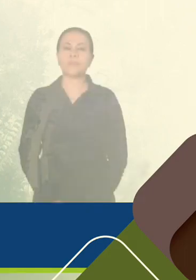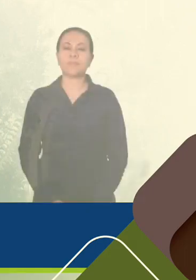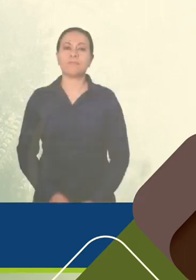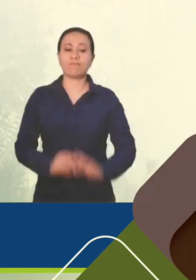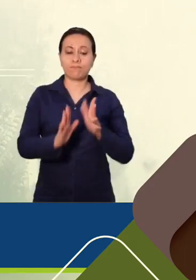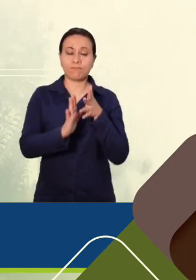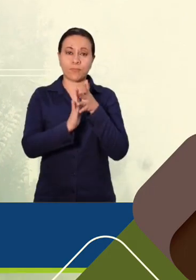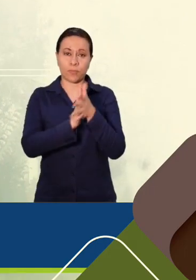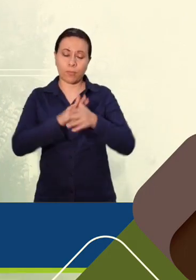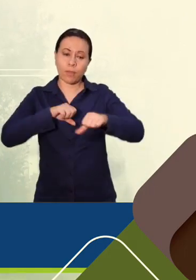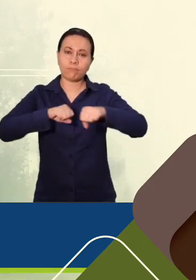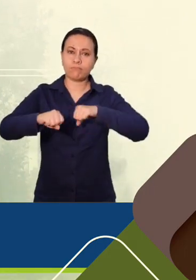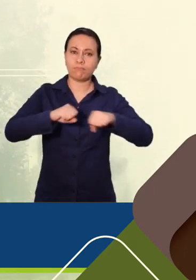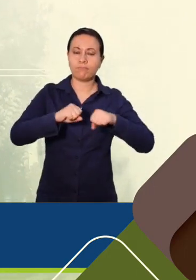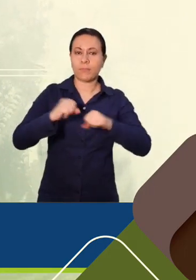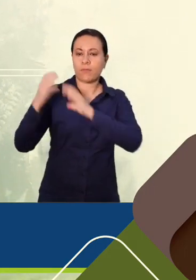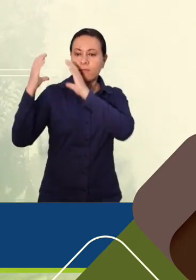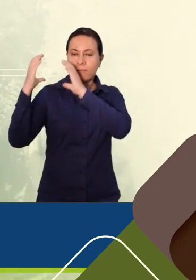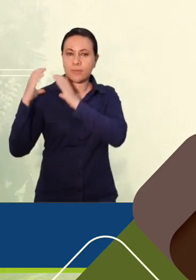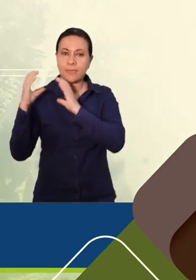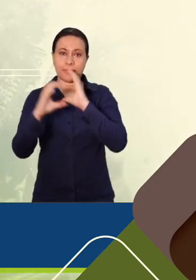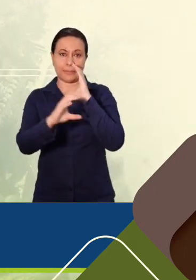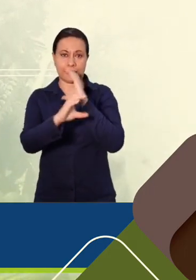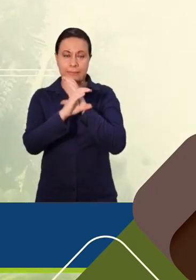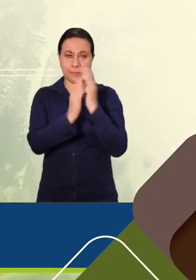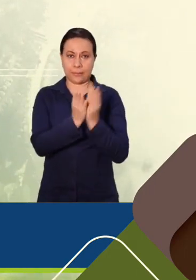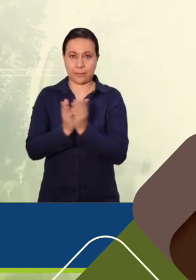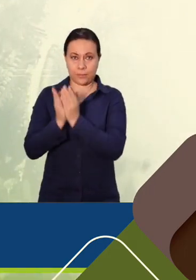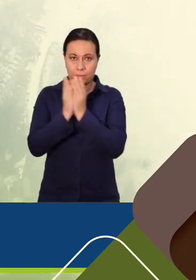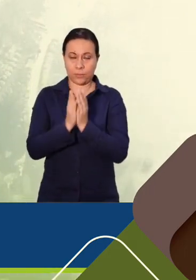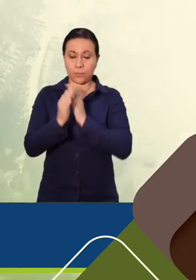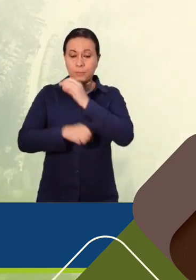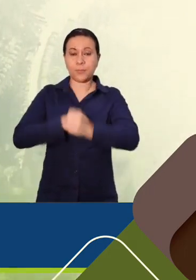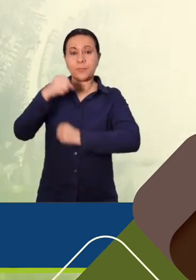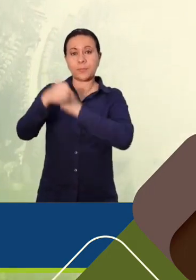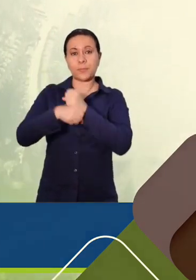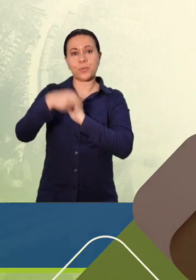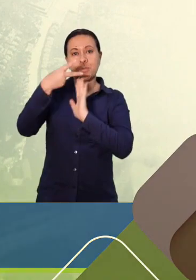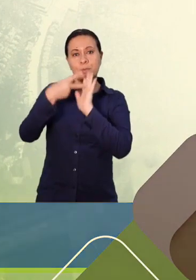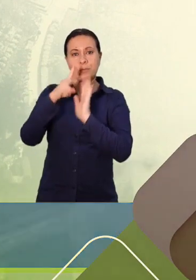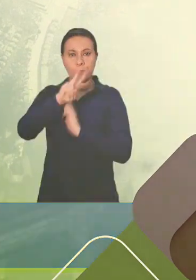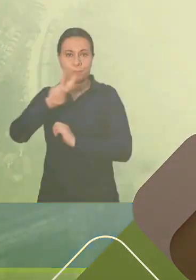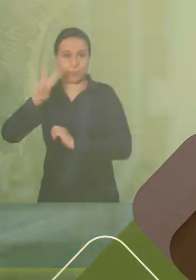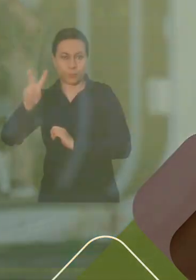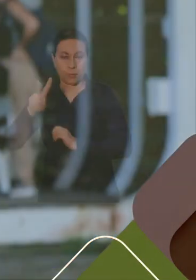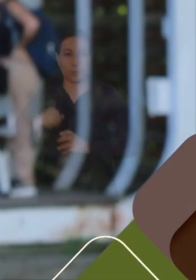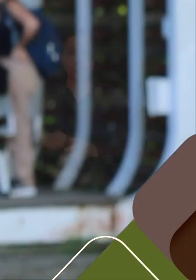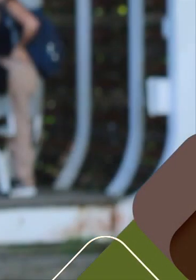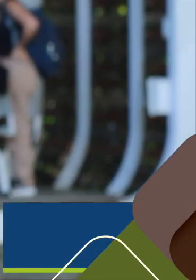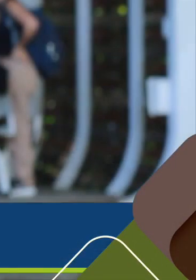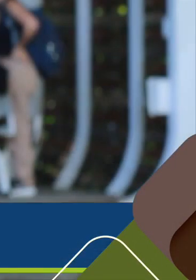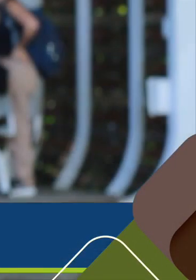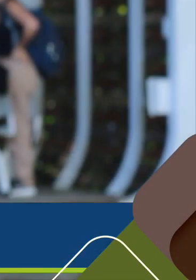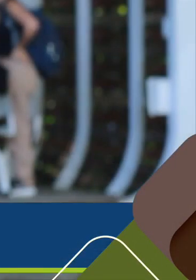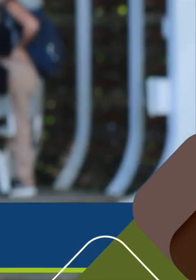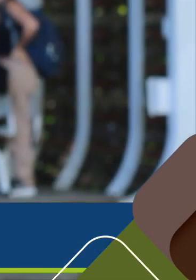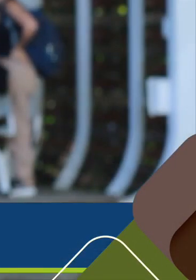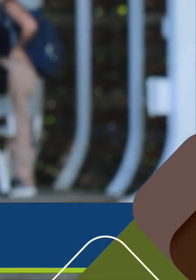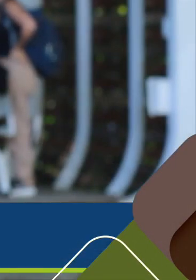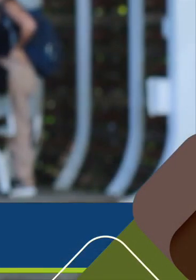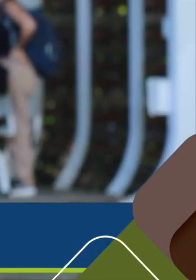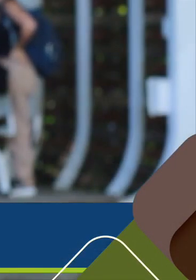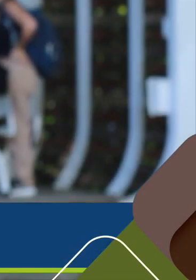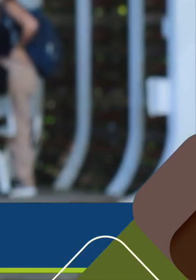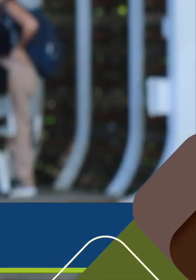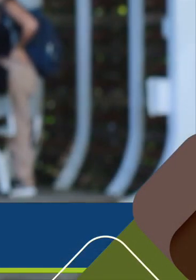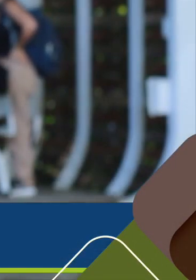Informe de gestión de la Facultad de Ciencias de la Educación 2022 Hola, soy la profesora Cecilia